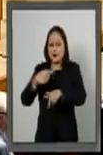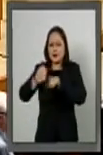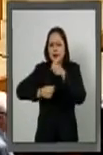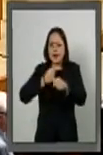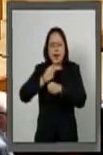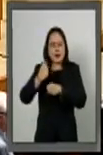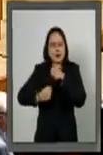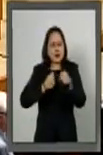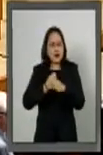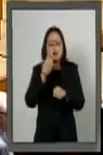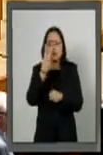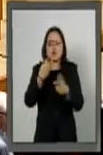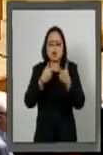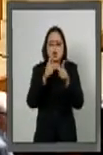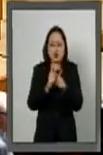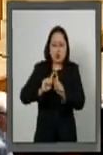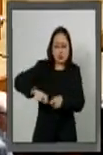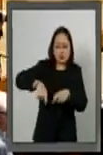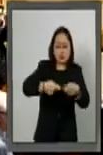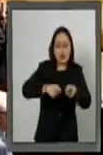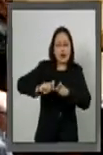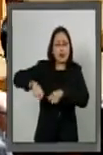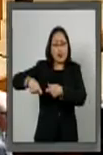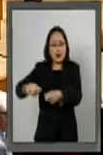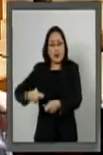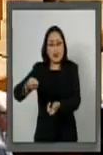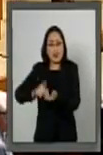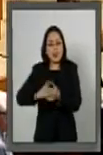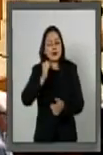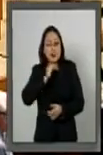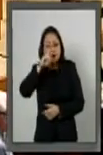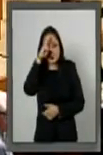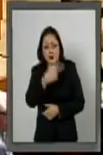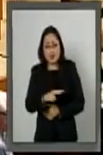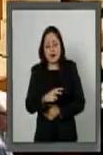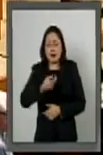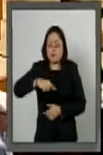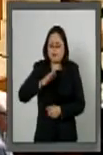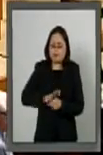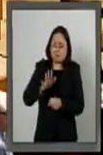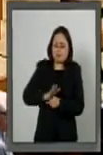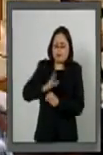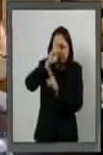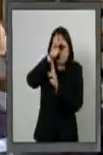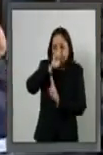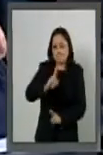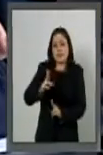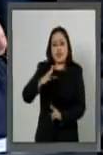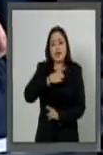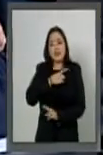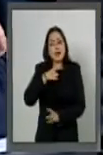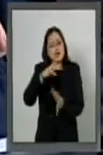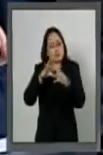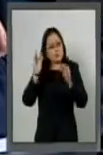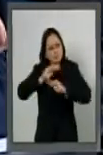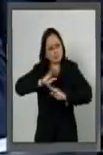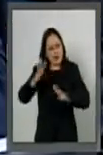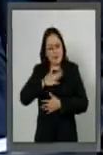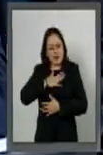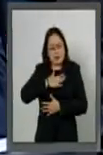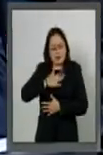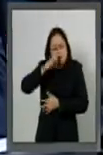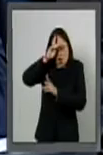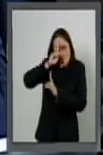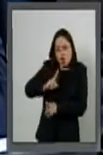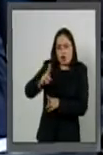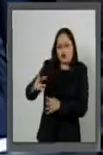dos legislaturas en el Senado de la República, tuve el privilegio, y tengo que remarcarlo como eso, como el privilegio,